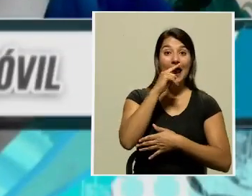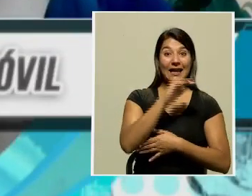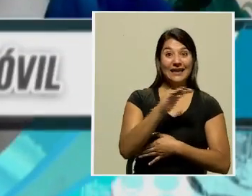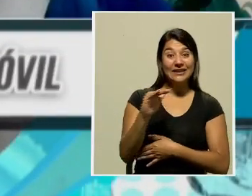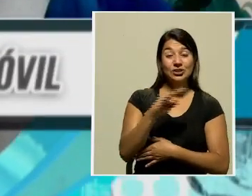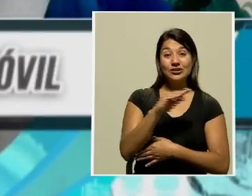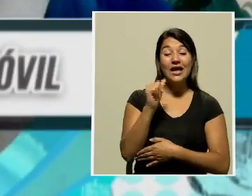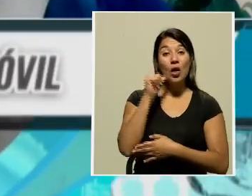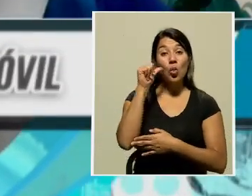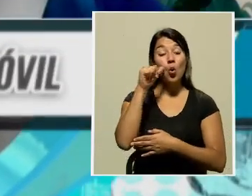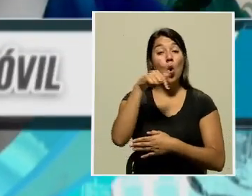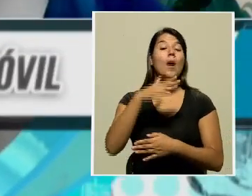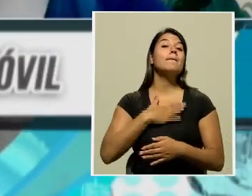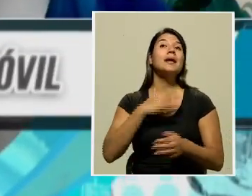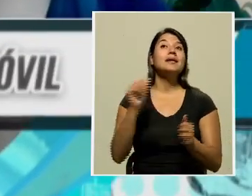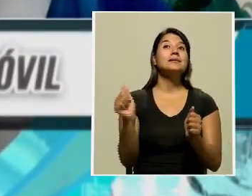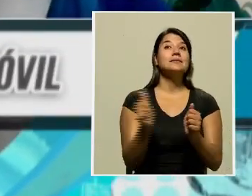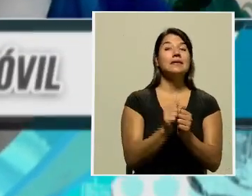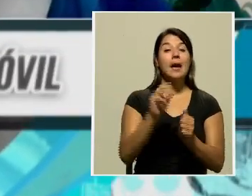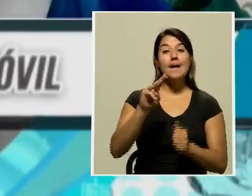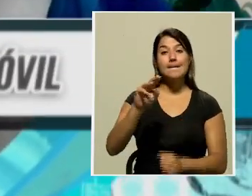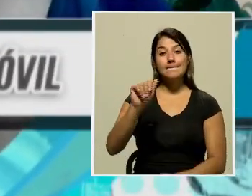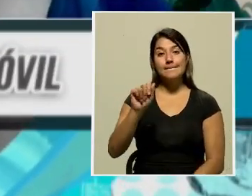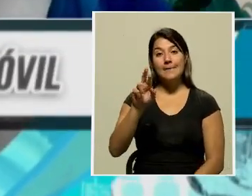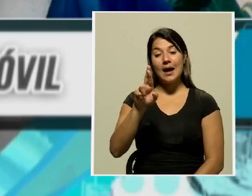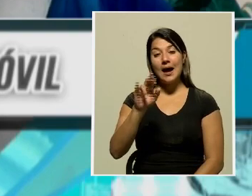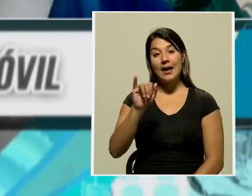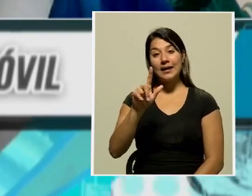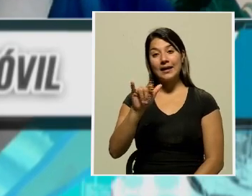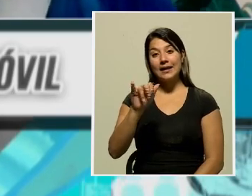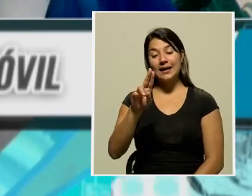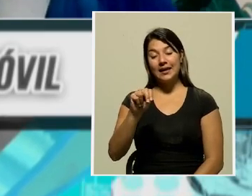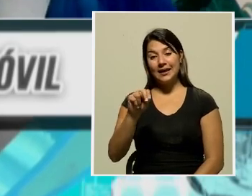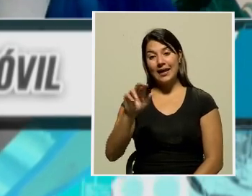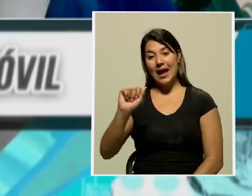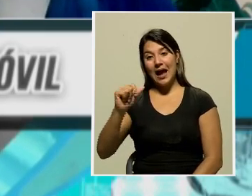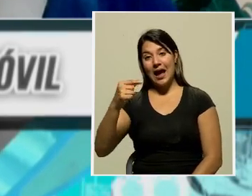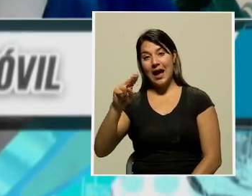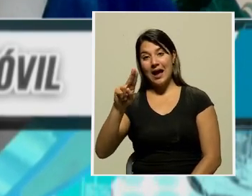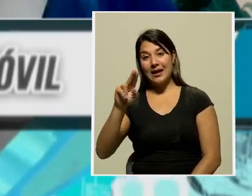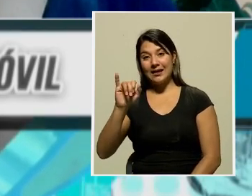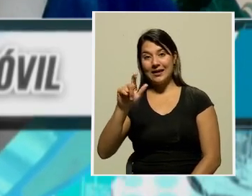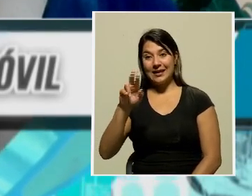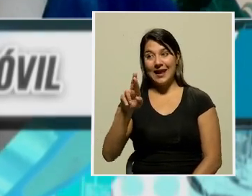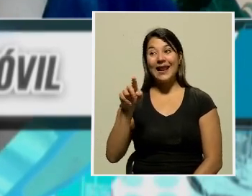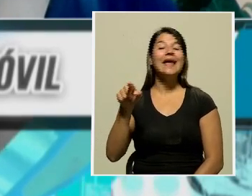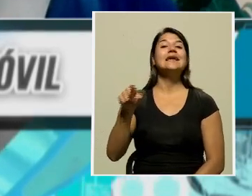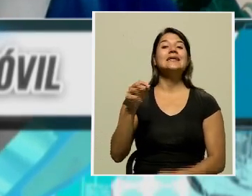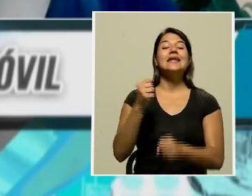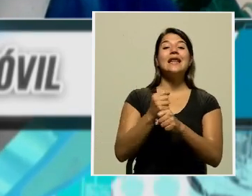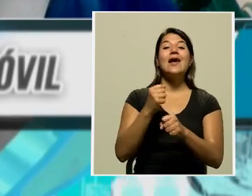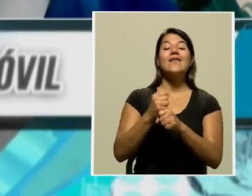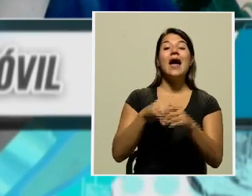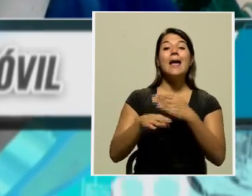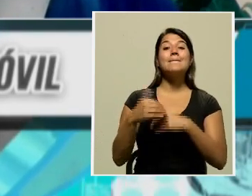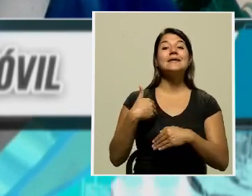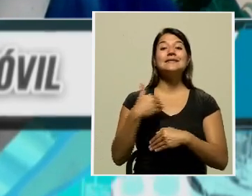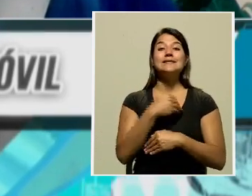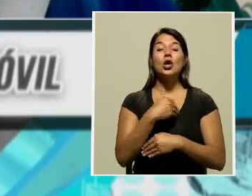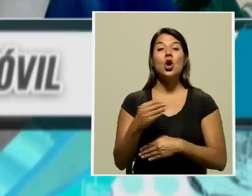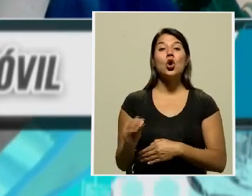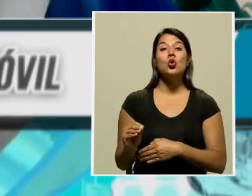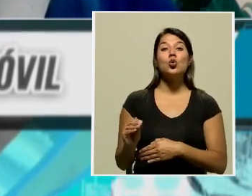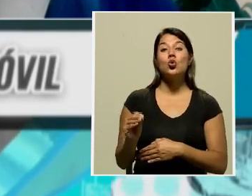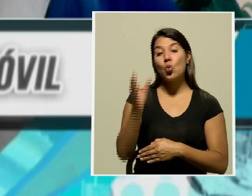¡Gracias! Marilín Aguilar, quien es relacionista pública del Ministerio de Cultura y Juventud, precisamente para darnos un panorama de cuál es la